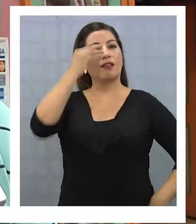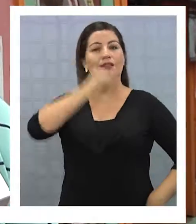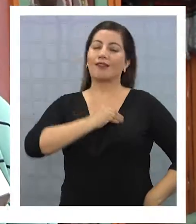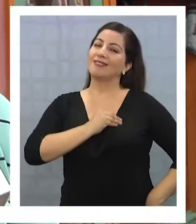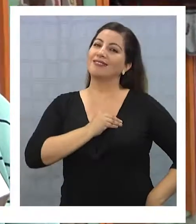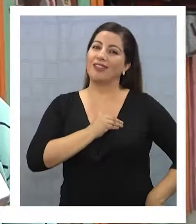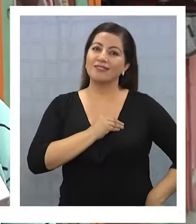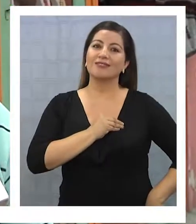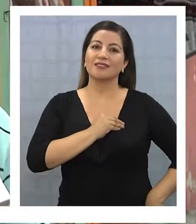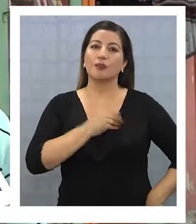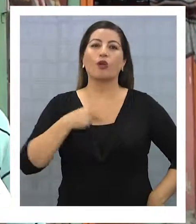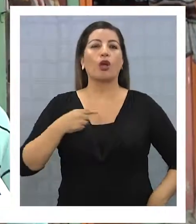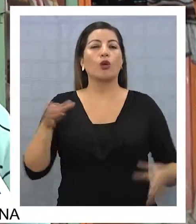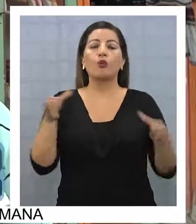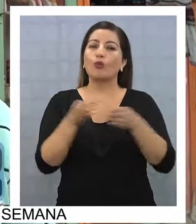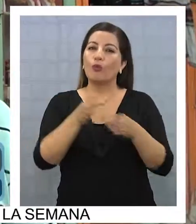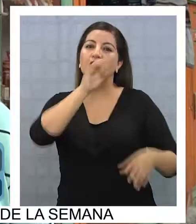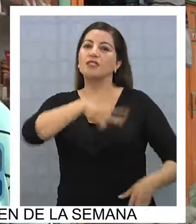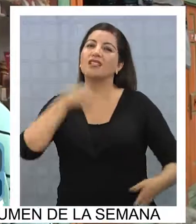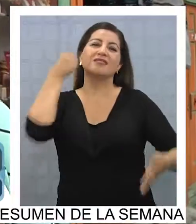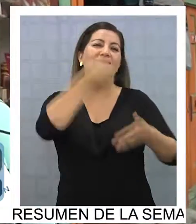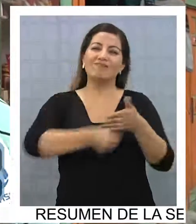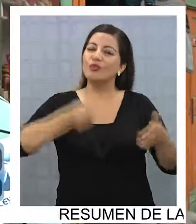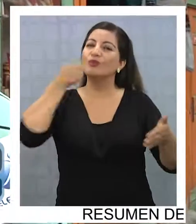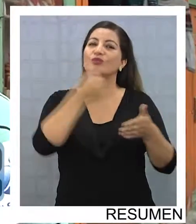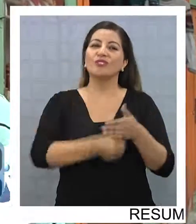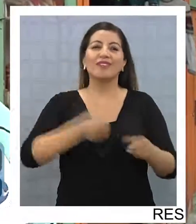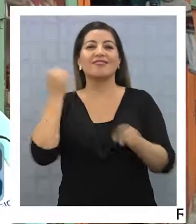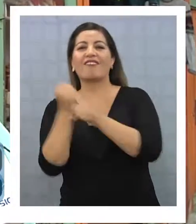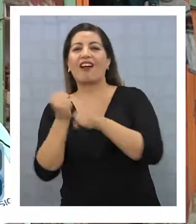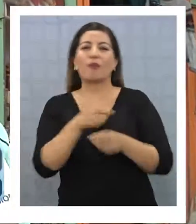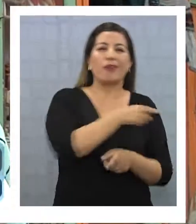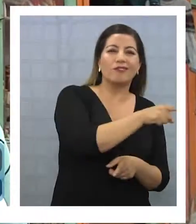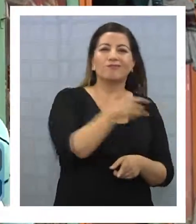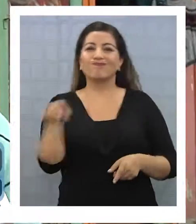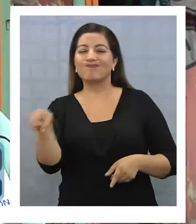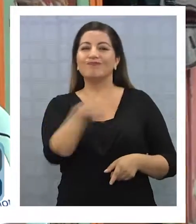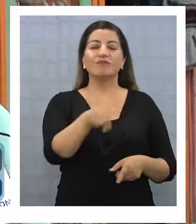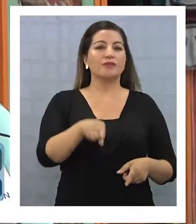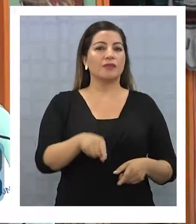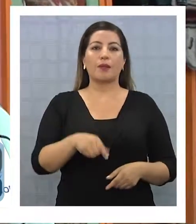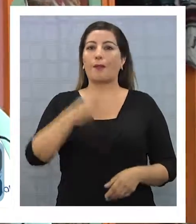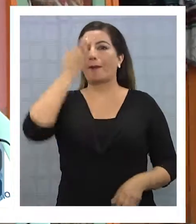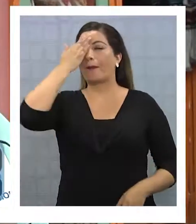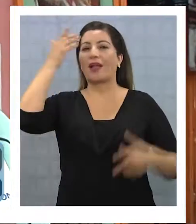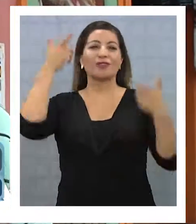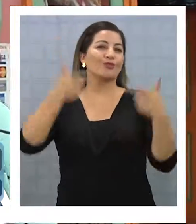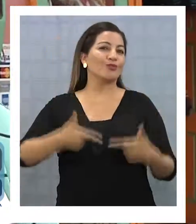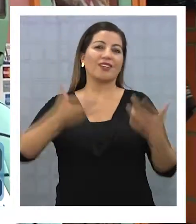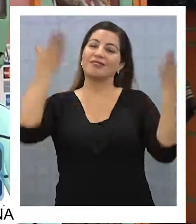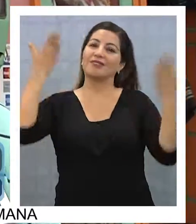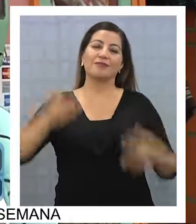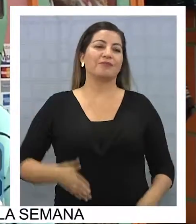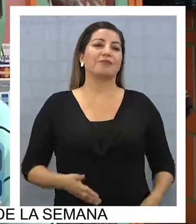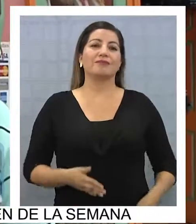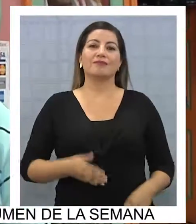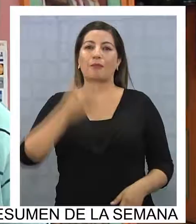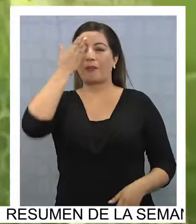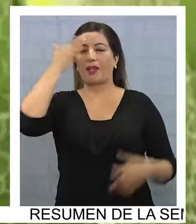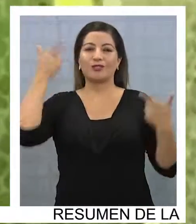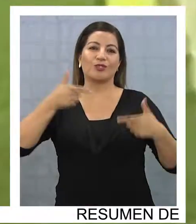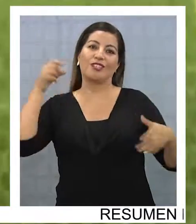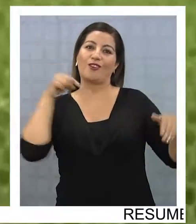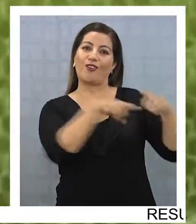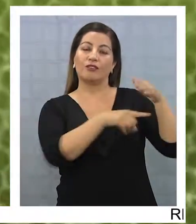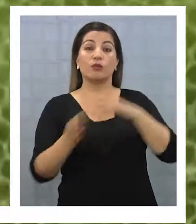Tristeza. Tristeza porque lo lucharon, lo trabajaron, le dieron para acá, por allá, pero no, tuvieron mala suerte. La mala suerte del gol.